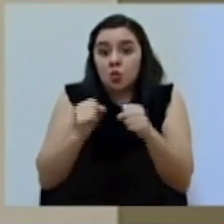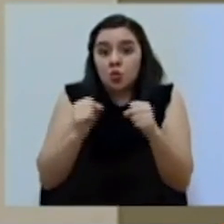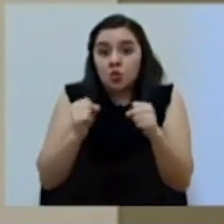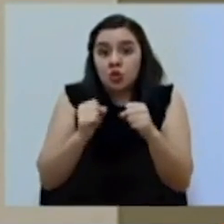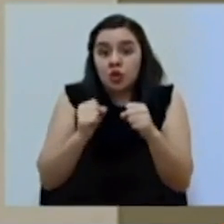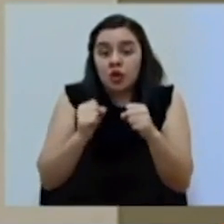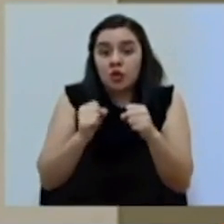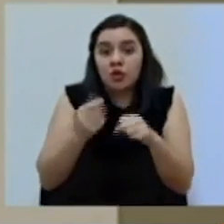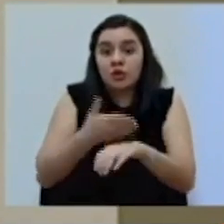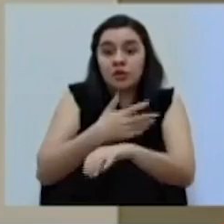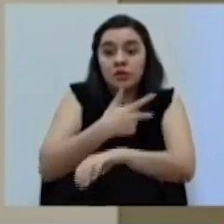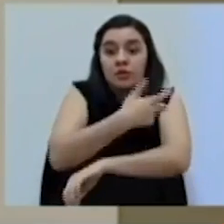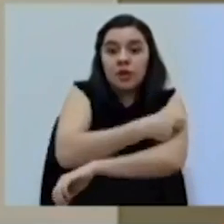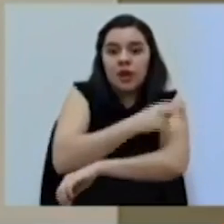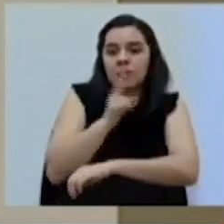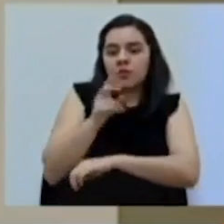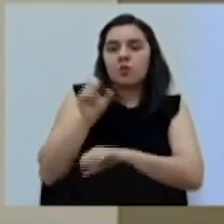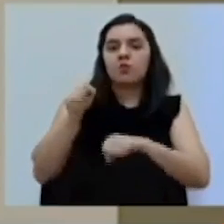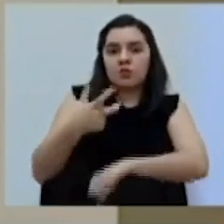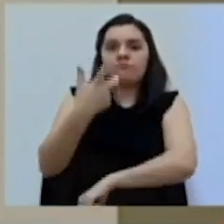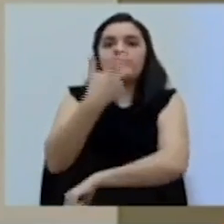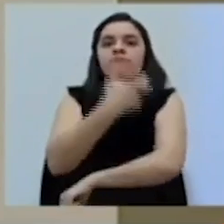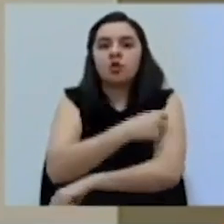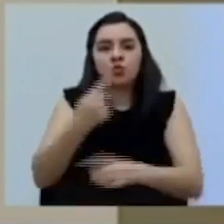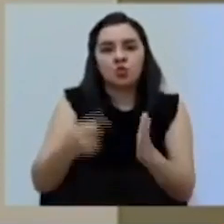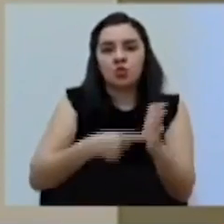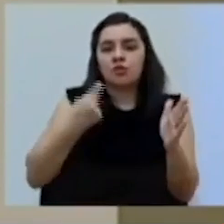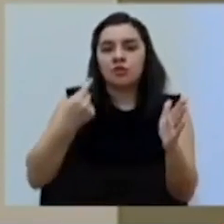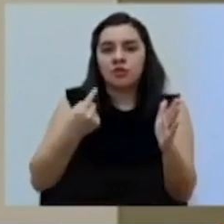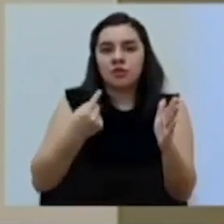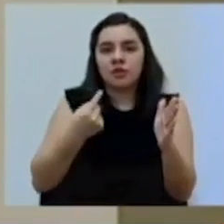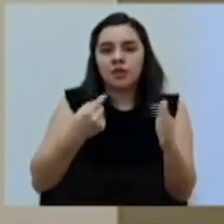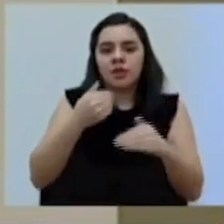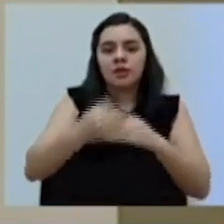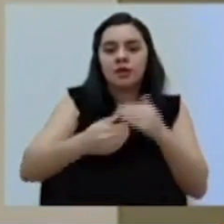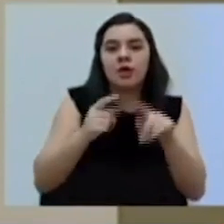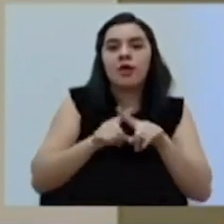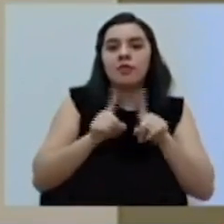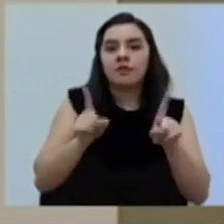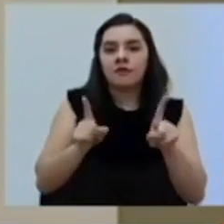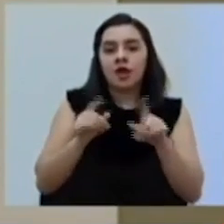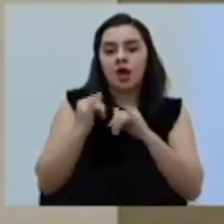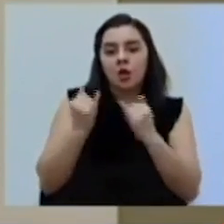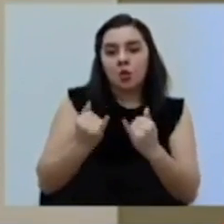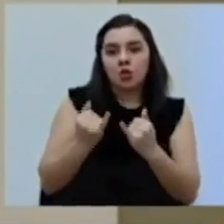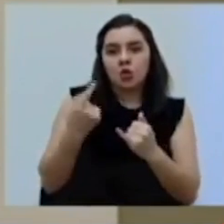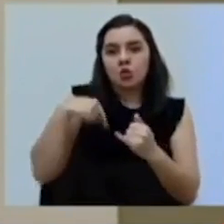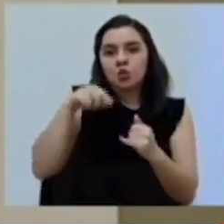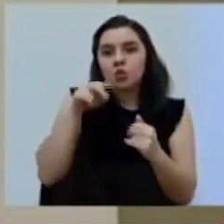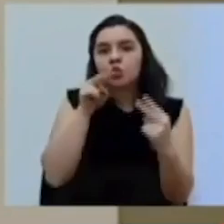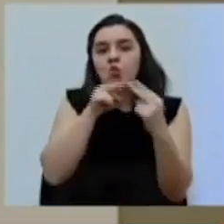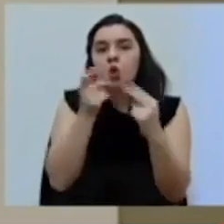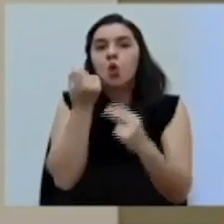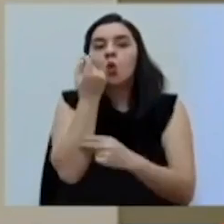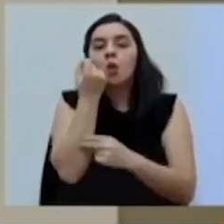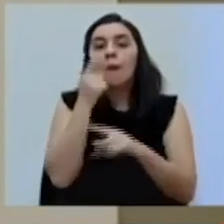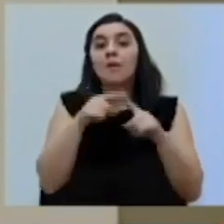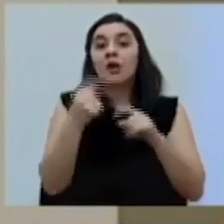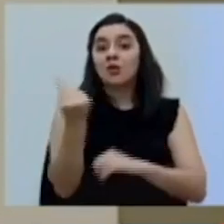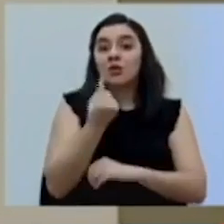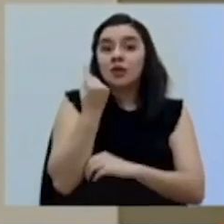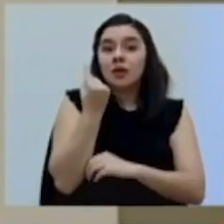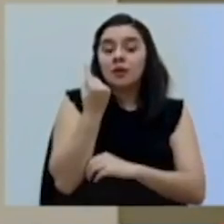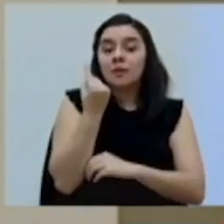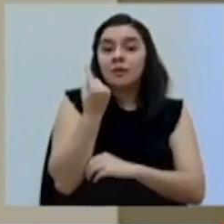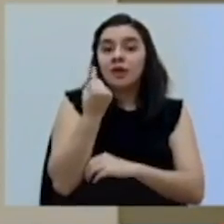tengamos las vacunas, las mismas puedan ser aplicadas. La ejecución va a ser diferente a lo que habitualmente conocemos, pero siempre va a